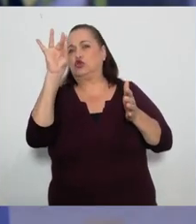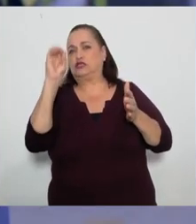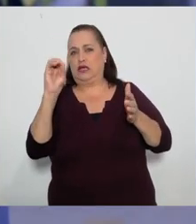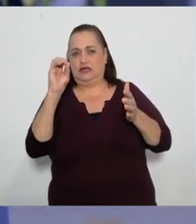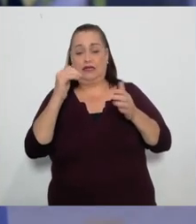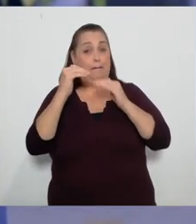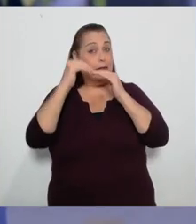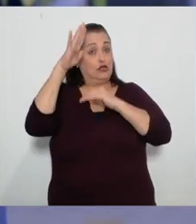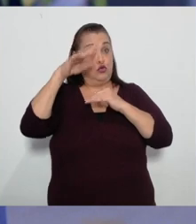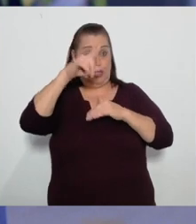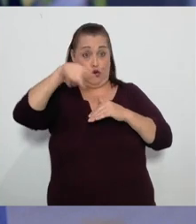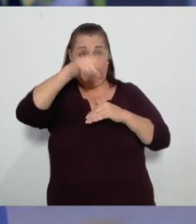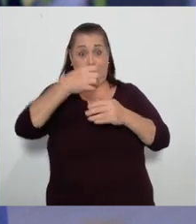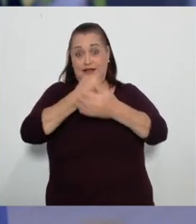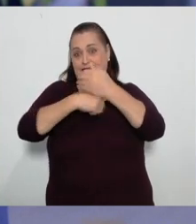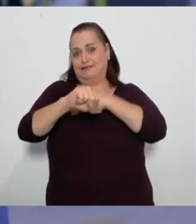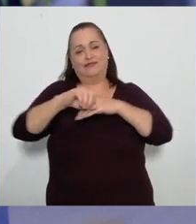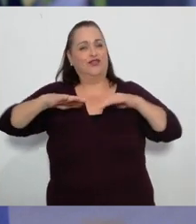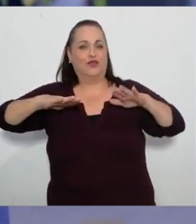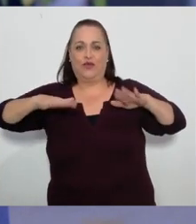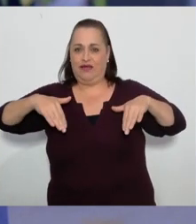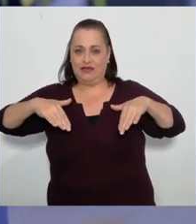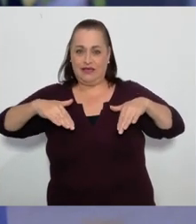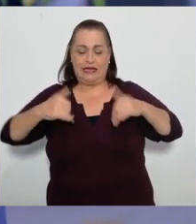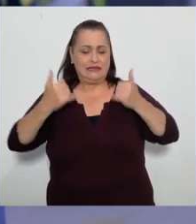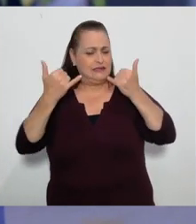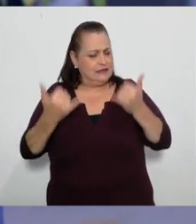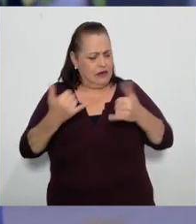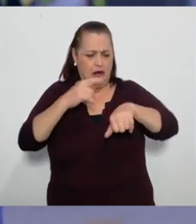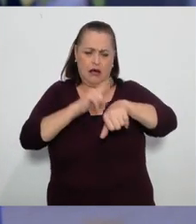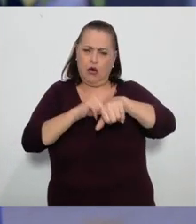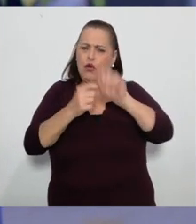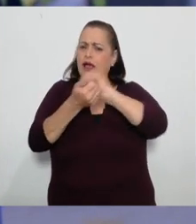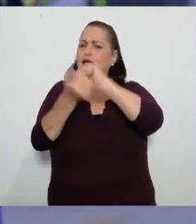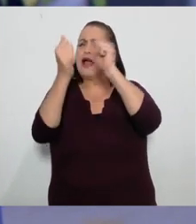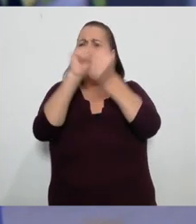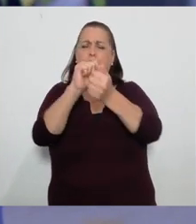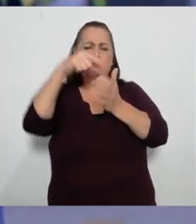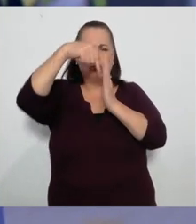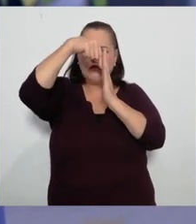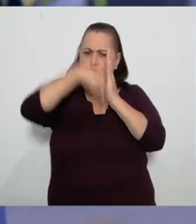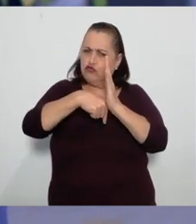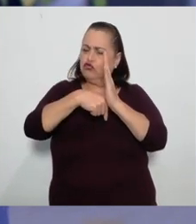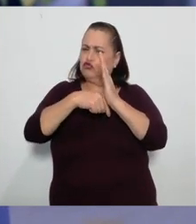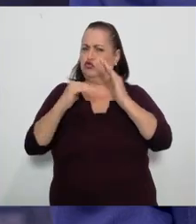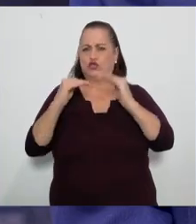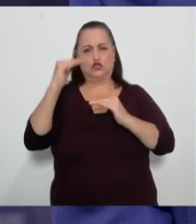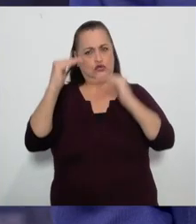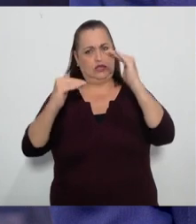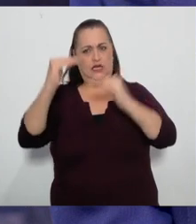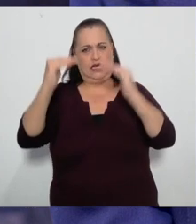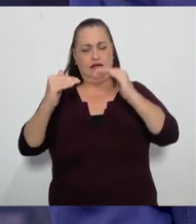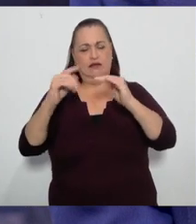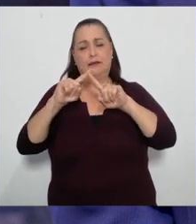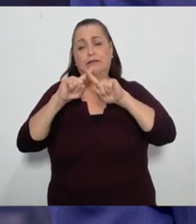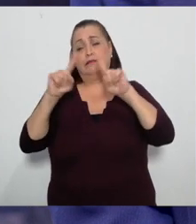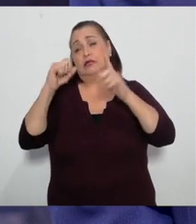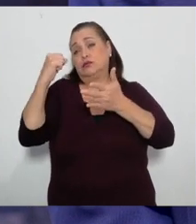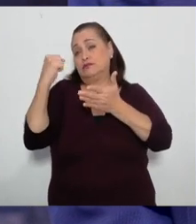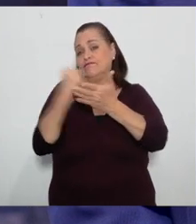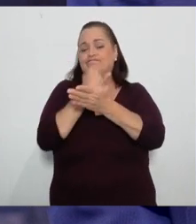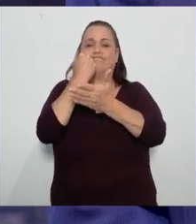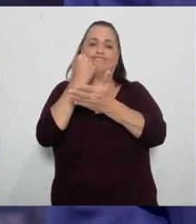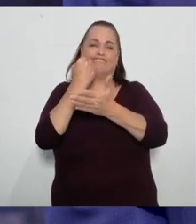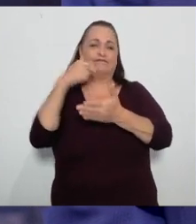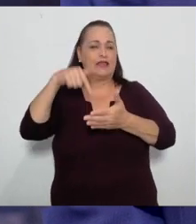mayoría de ustedes ni siquiera habían nacido. Es hora de un cambio profundo y sostenible. Desafortunadamente